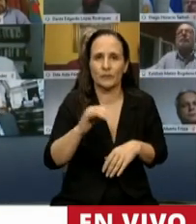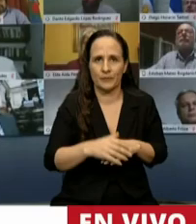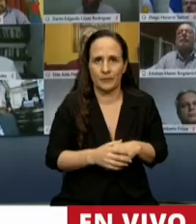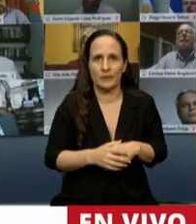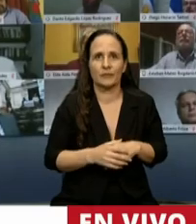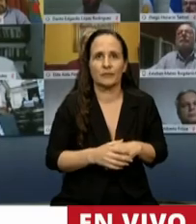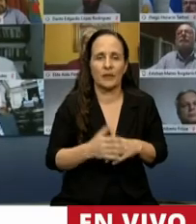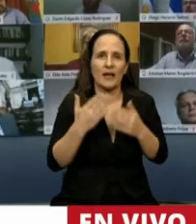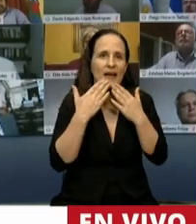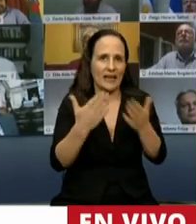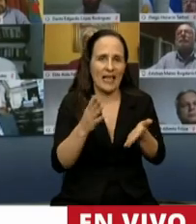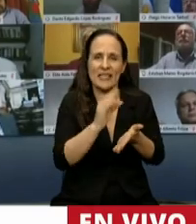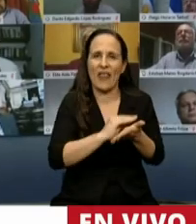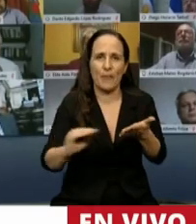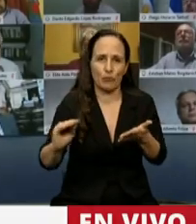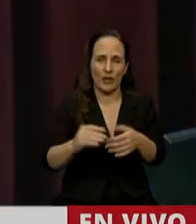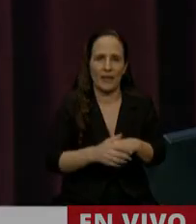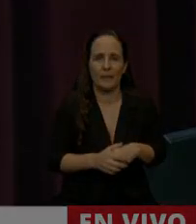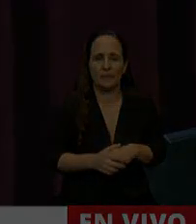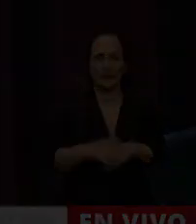Gracias, diputada Caparrós. ¡Gracias! ¡Gracias!